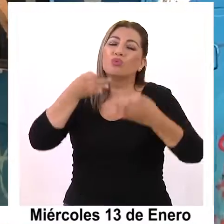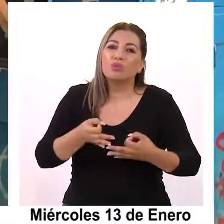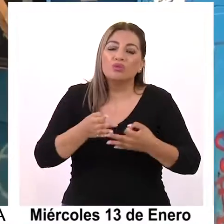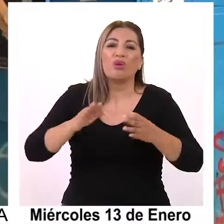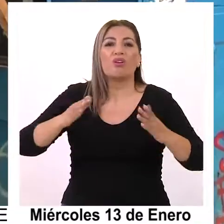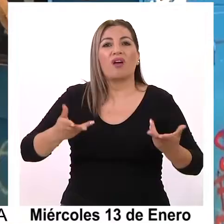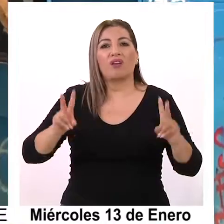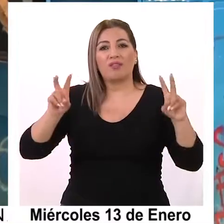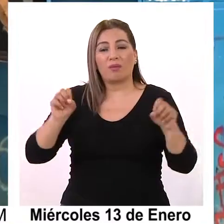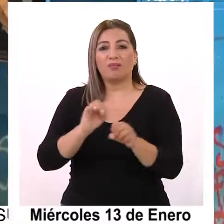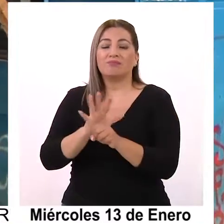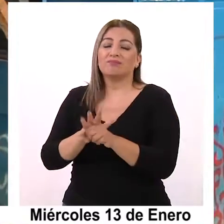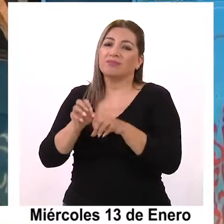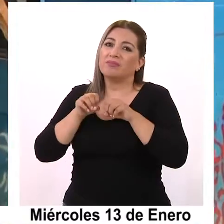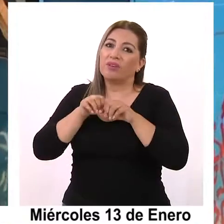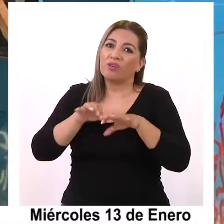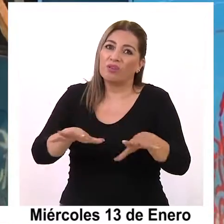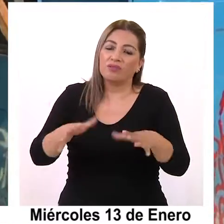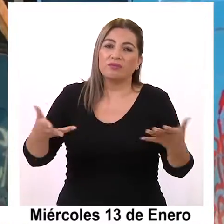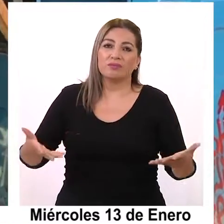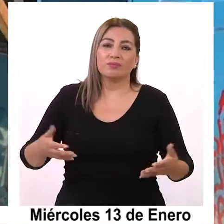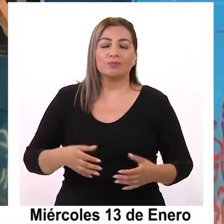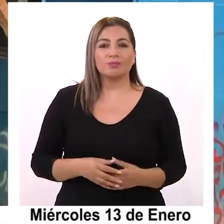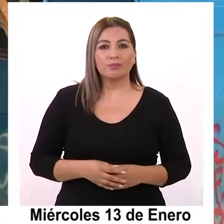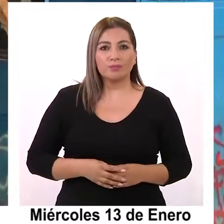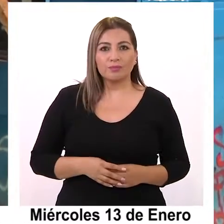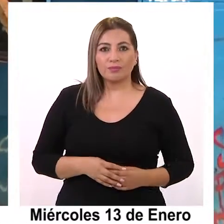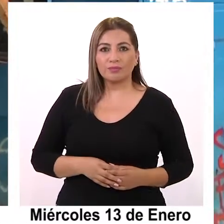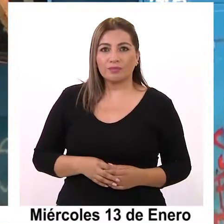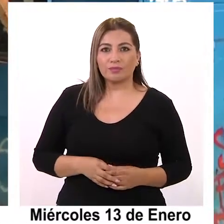momentos de pandemia. Gracias.